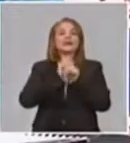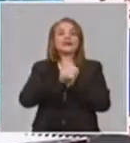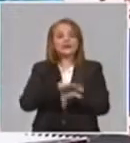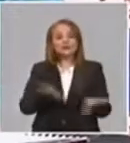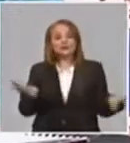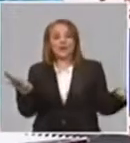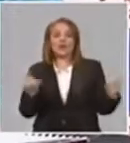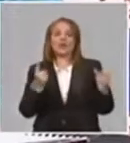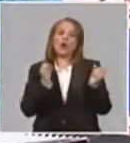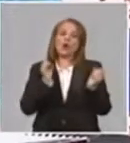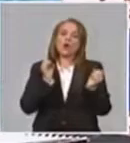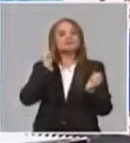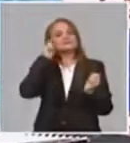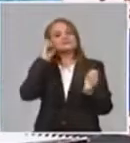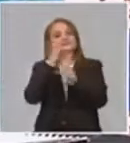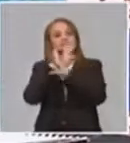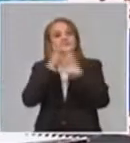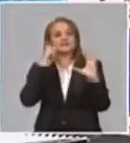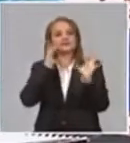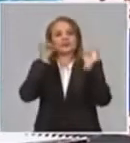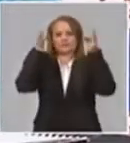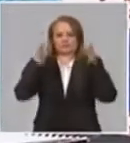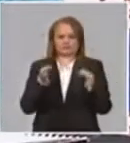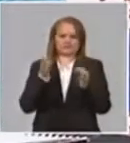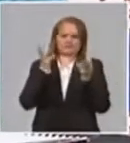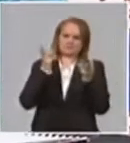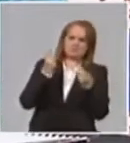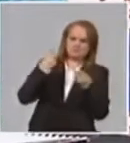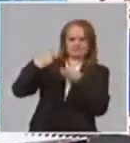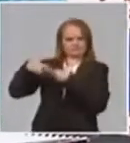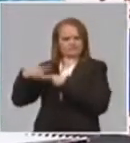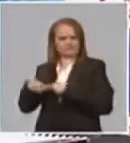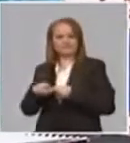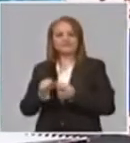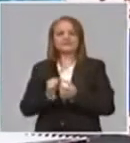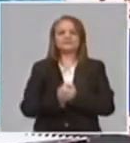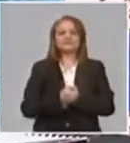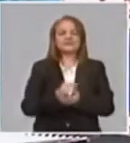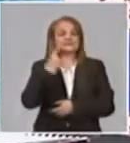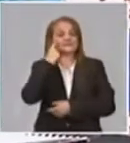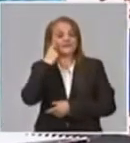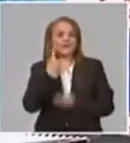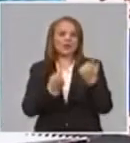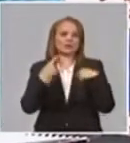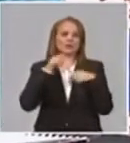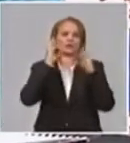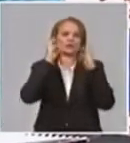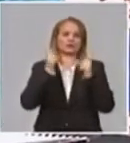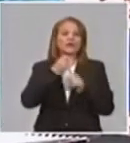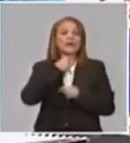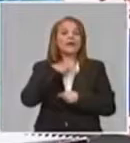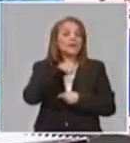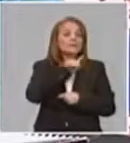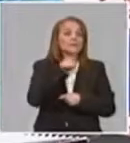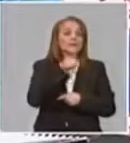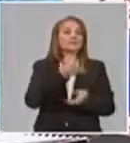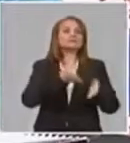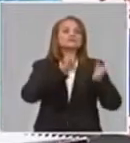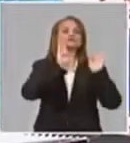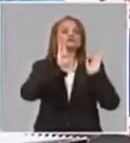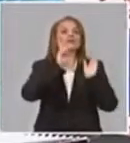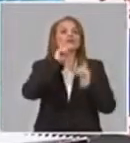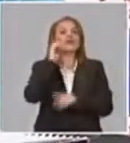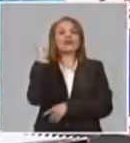digamos, un resultado ya en este minuto. Por ejemplo, el Instituto de Física Matemática,